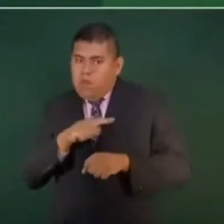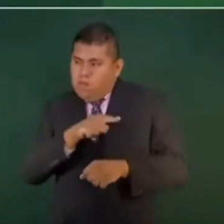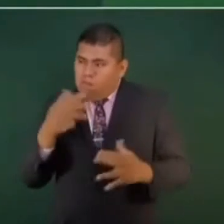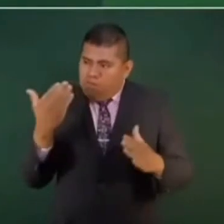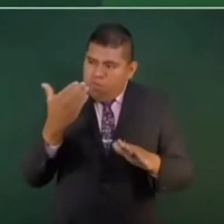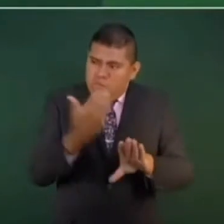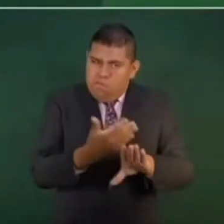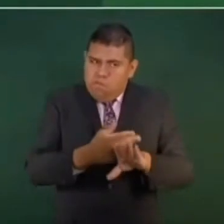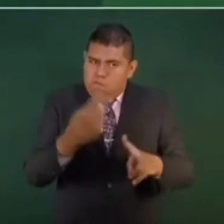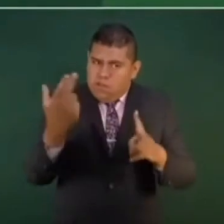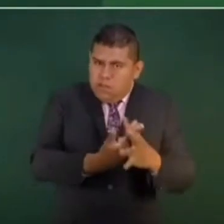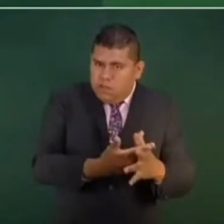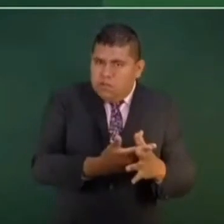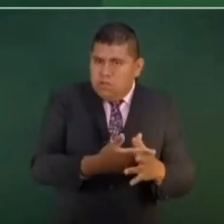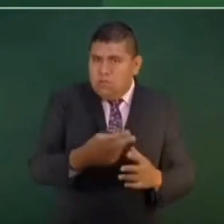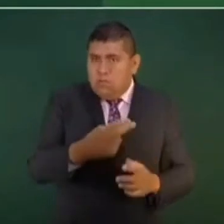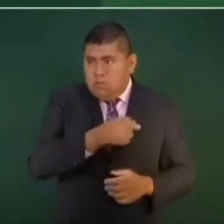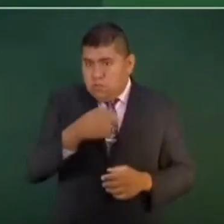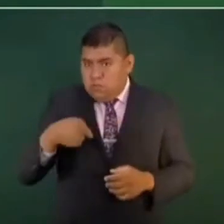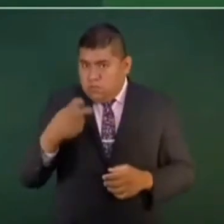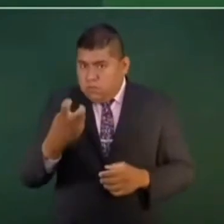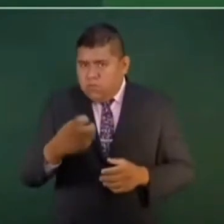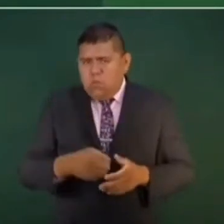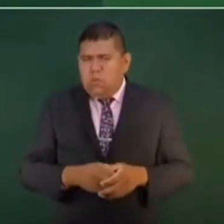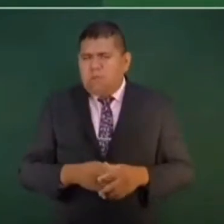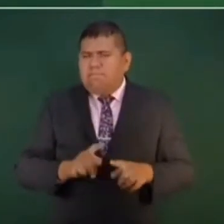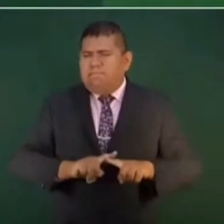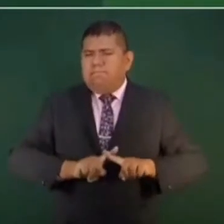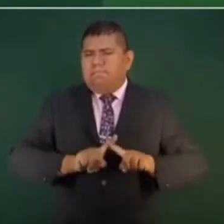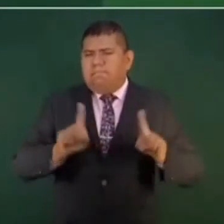somos distintos